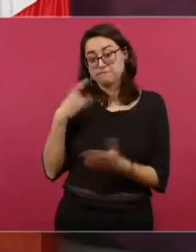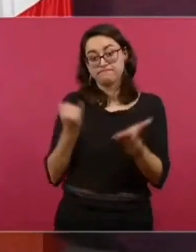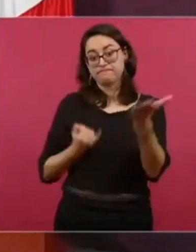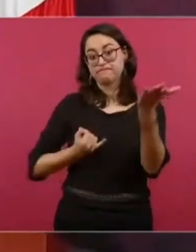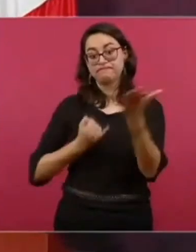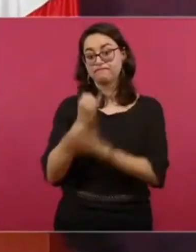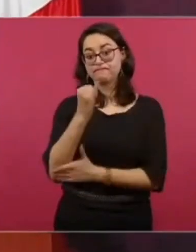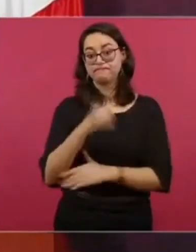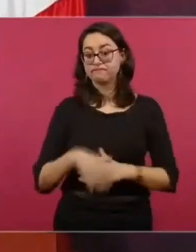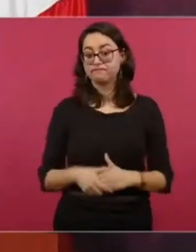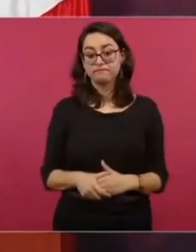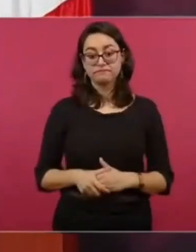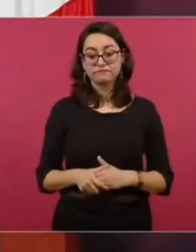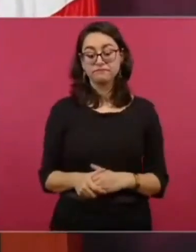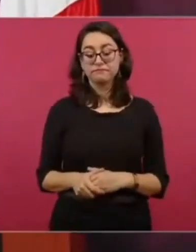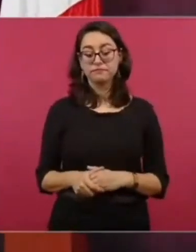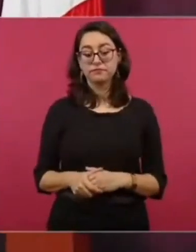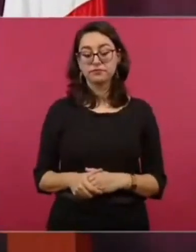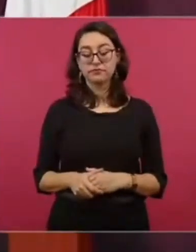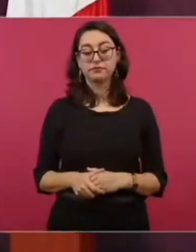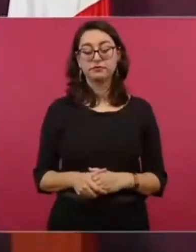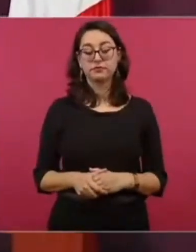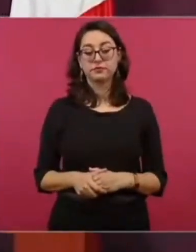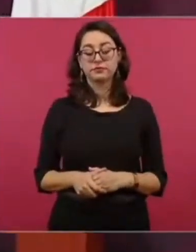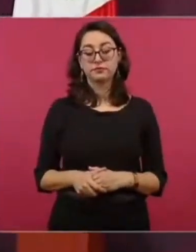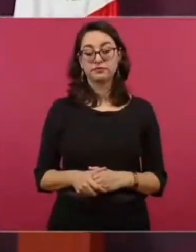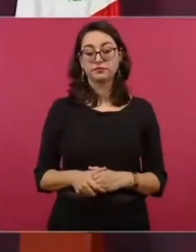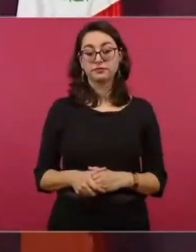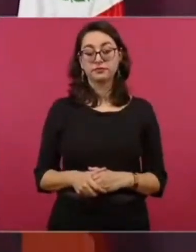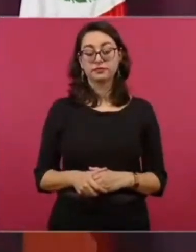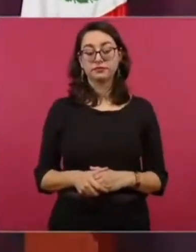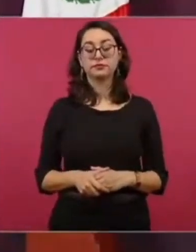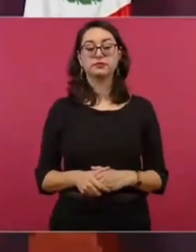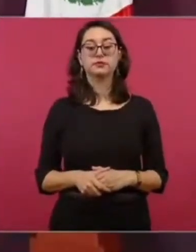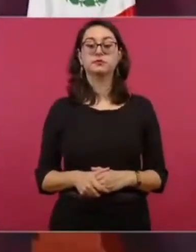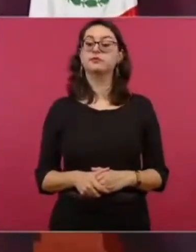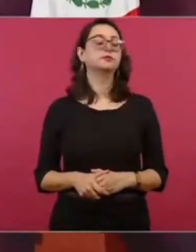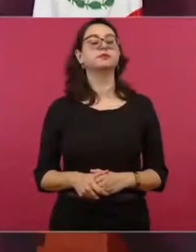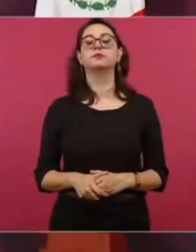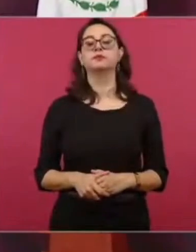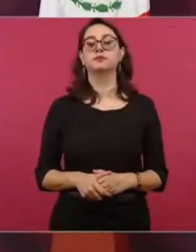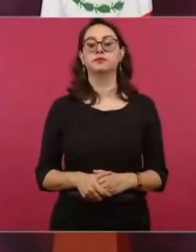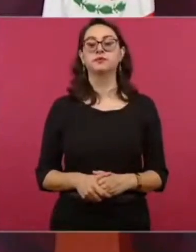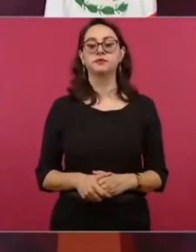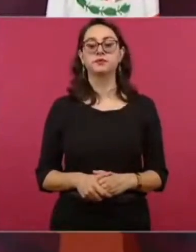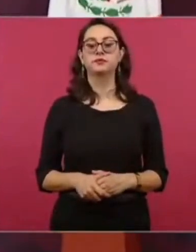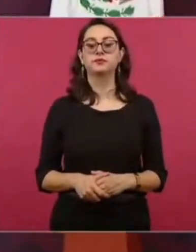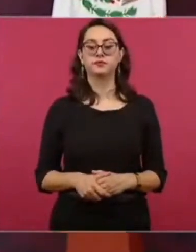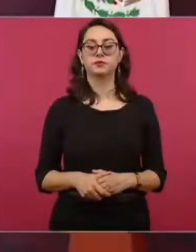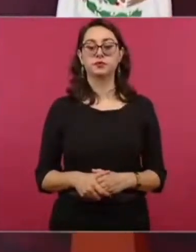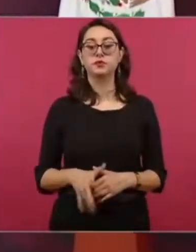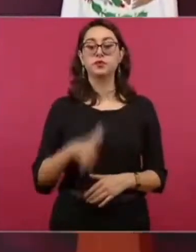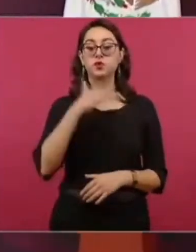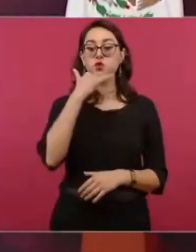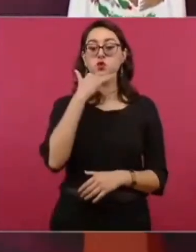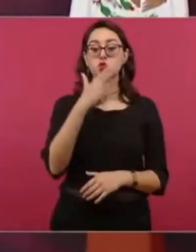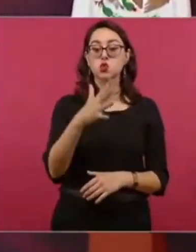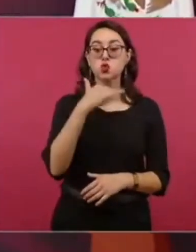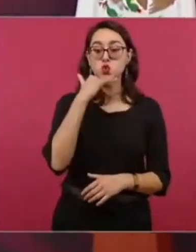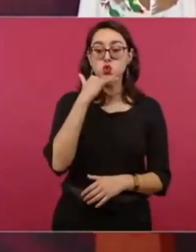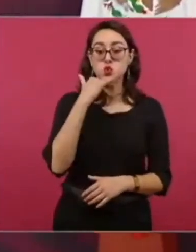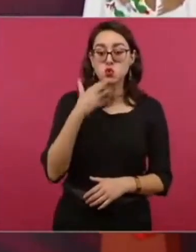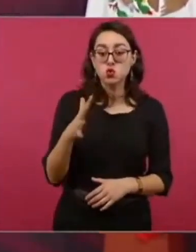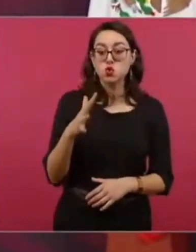no permitir la corrupción